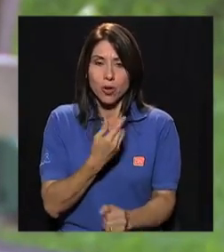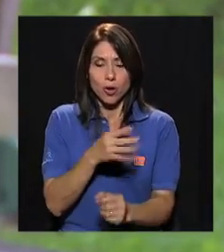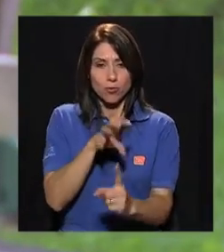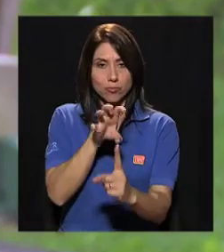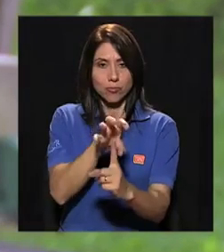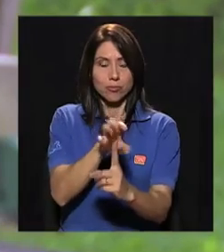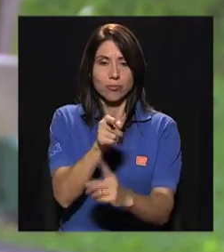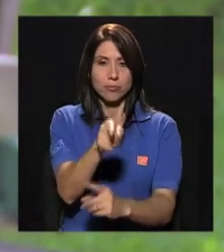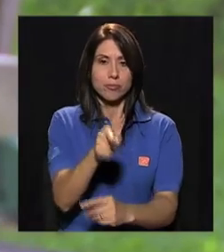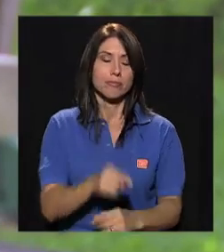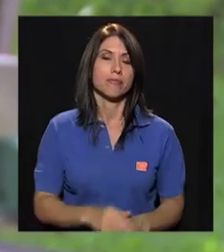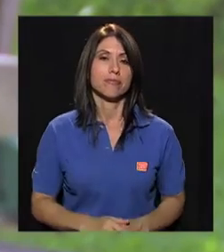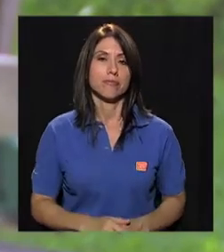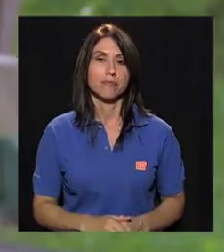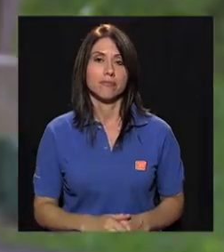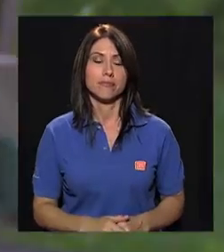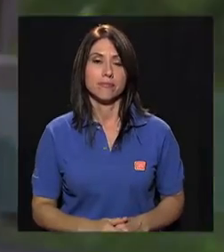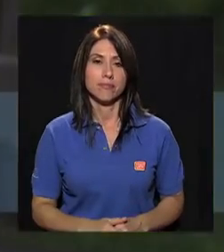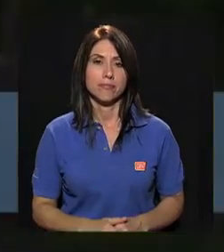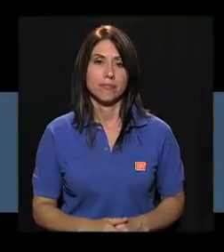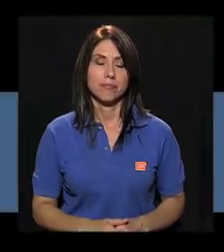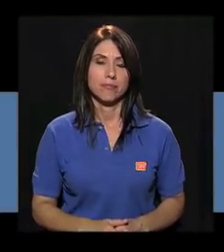las cosas en relación a ustedes mismos.